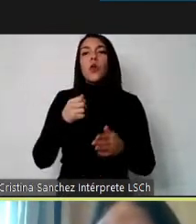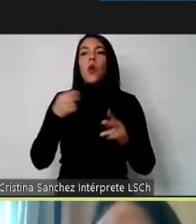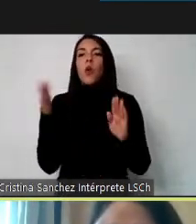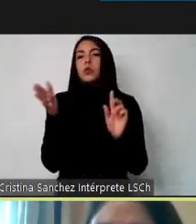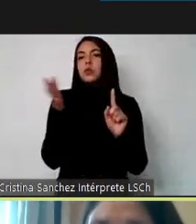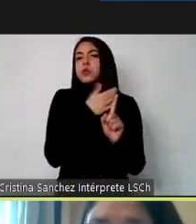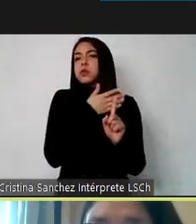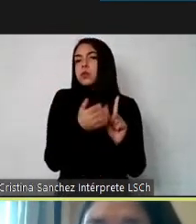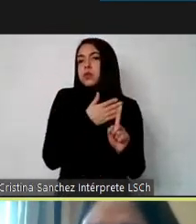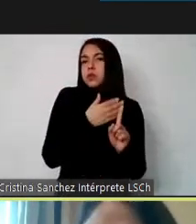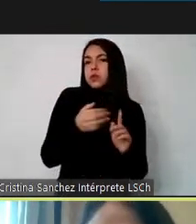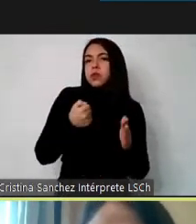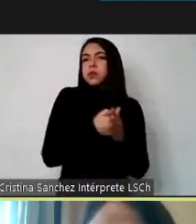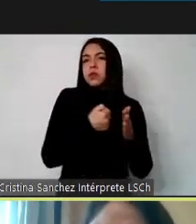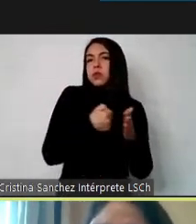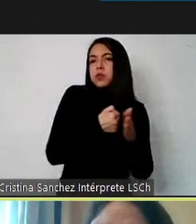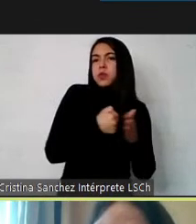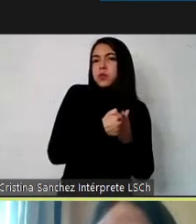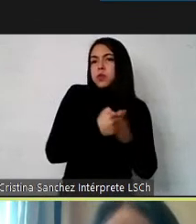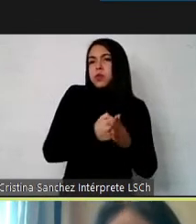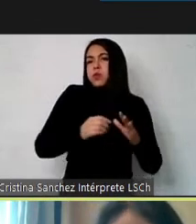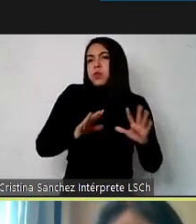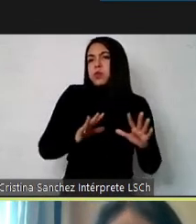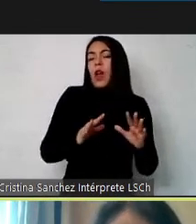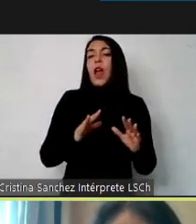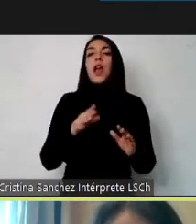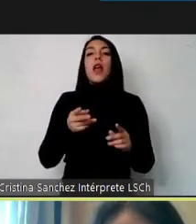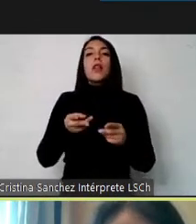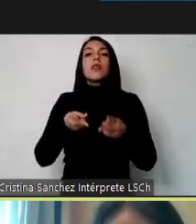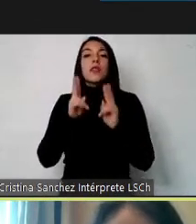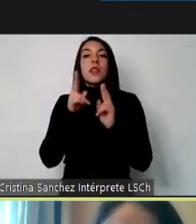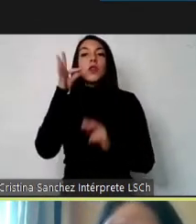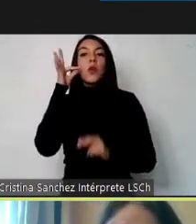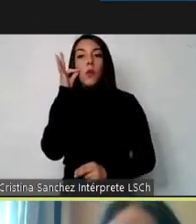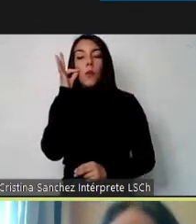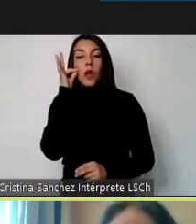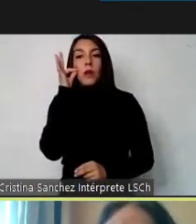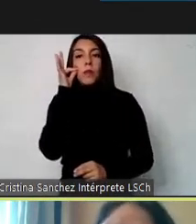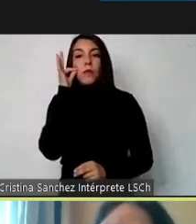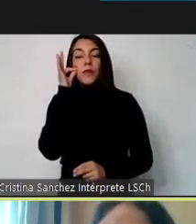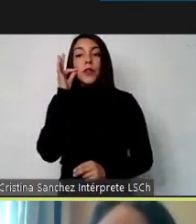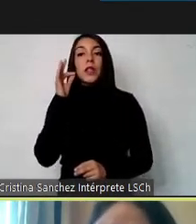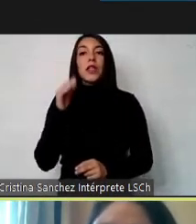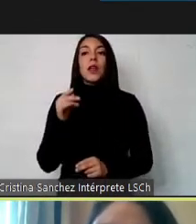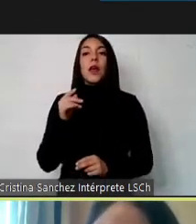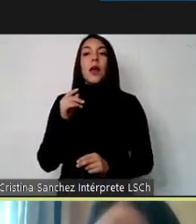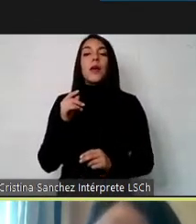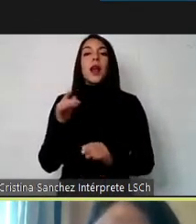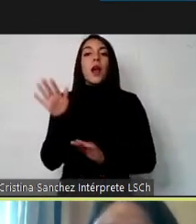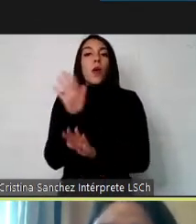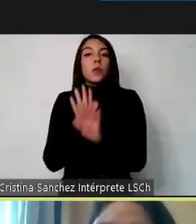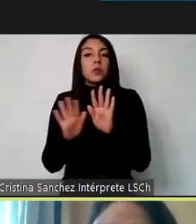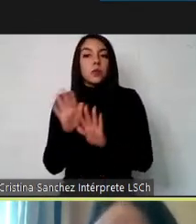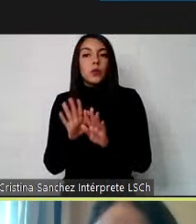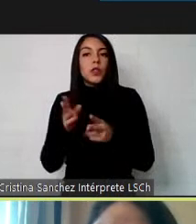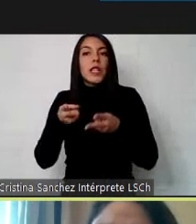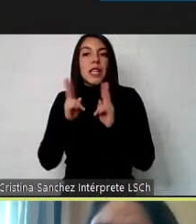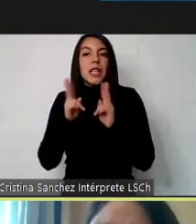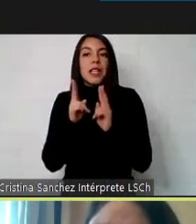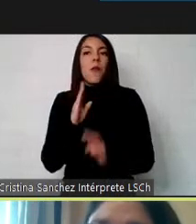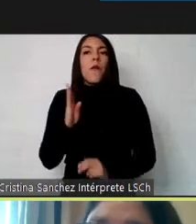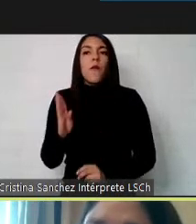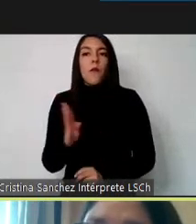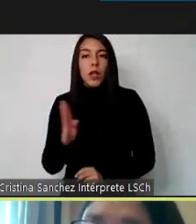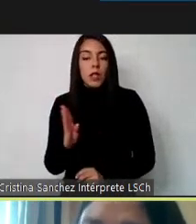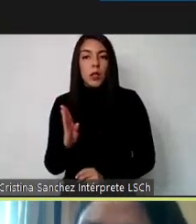a la violencia extrema, los derechos humanos se conciben para garantizar derechos básicos solo